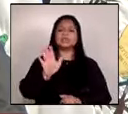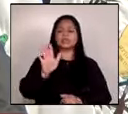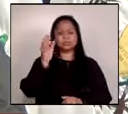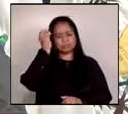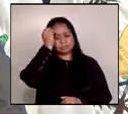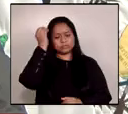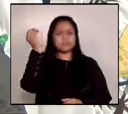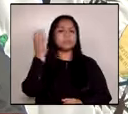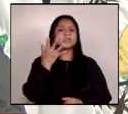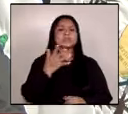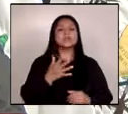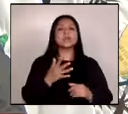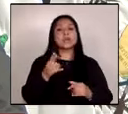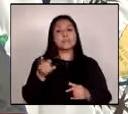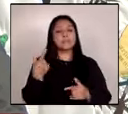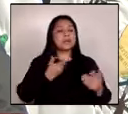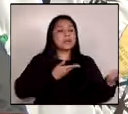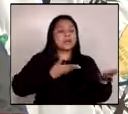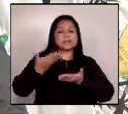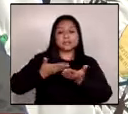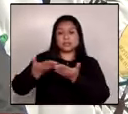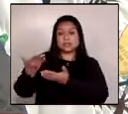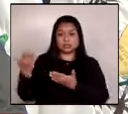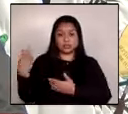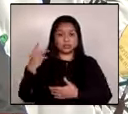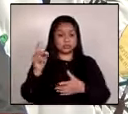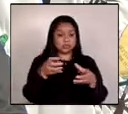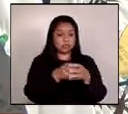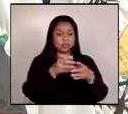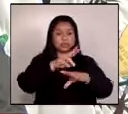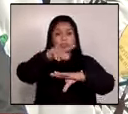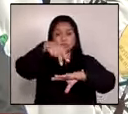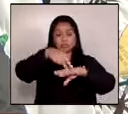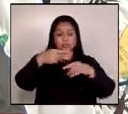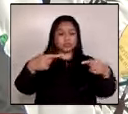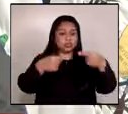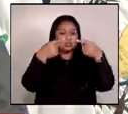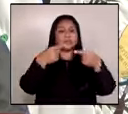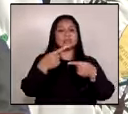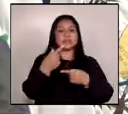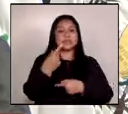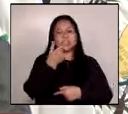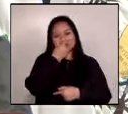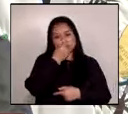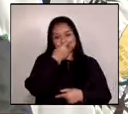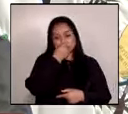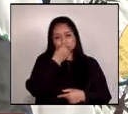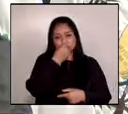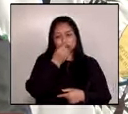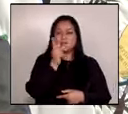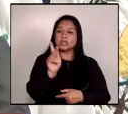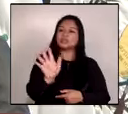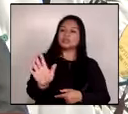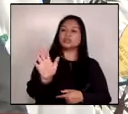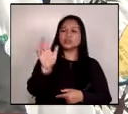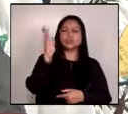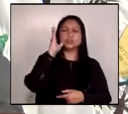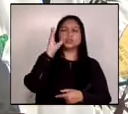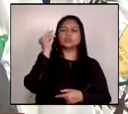capacidad al servicio de la Comisión Nacional contra la Corrupción y su causa.